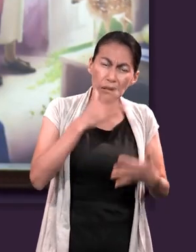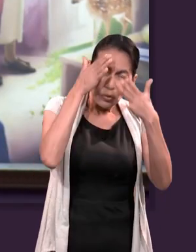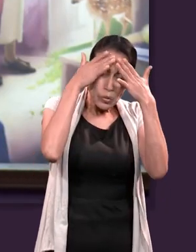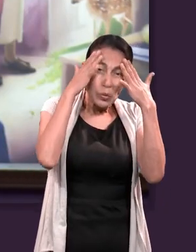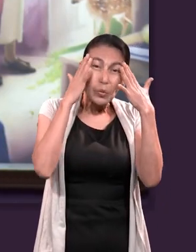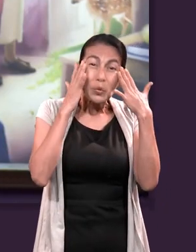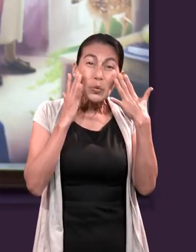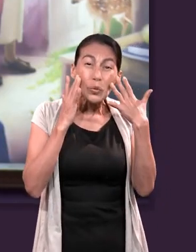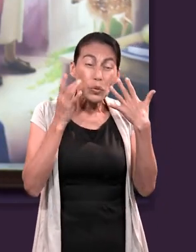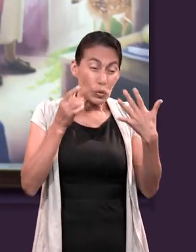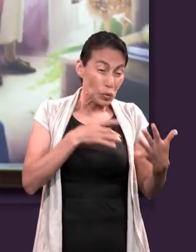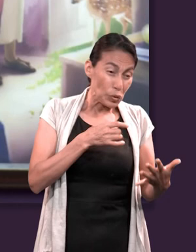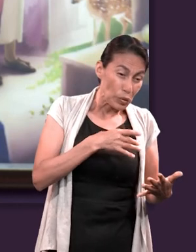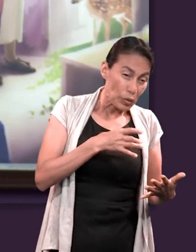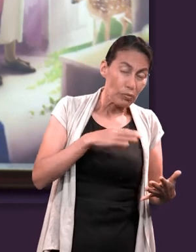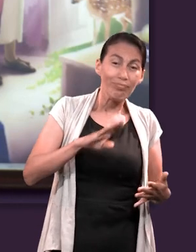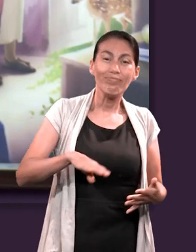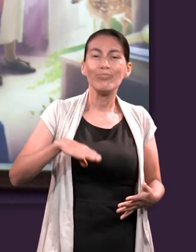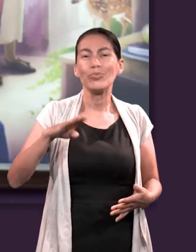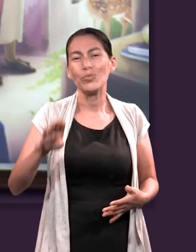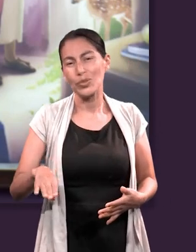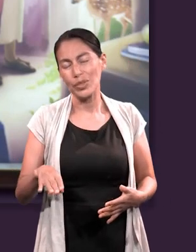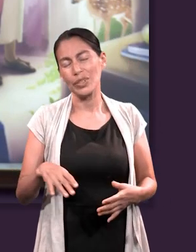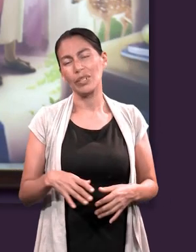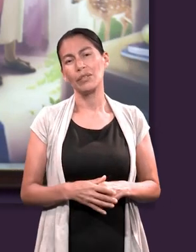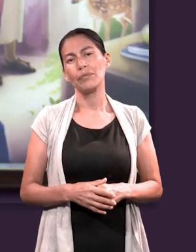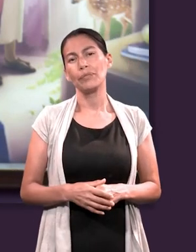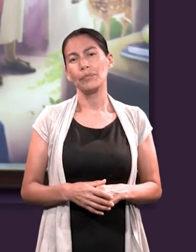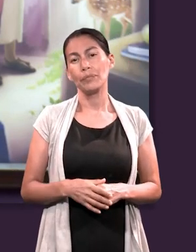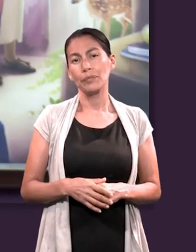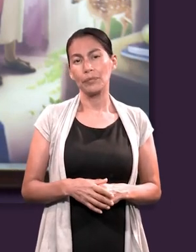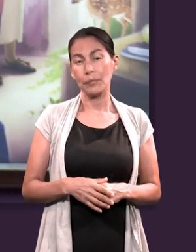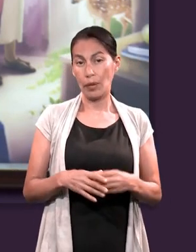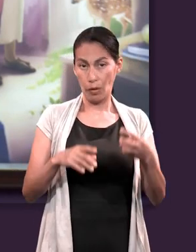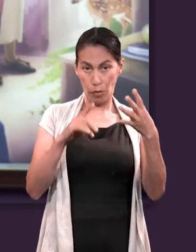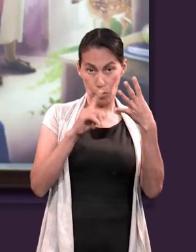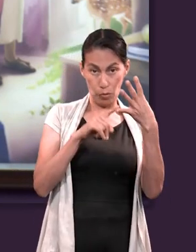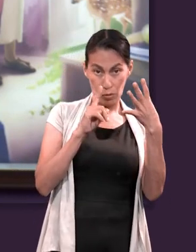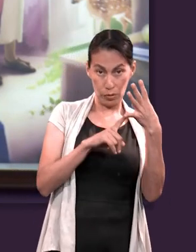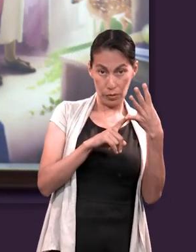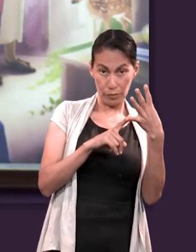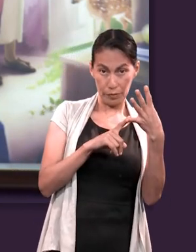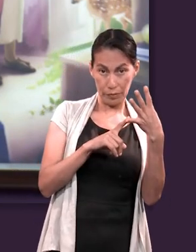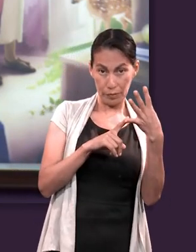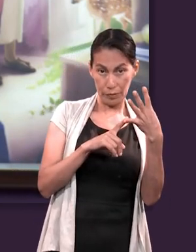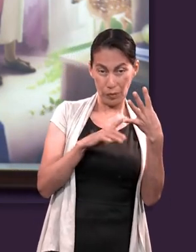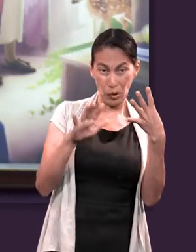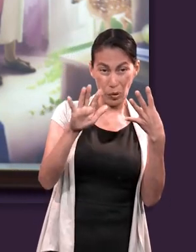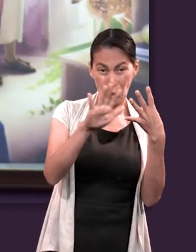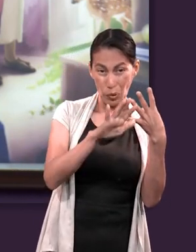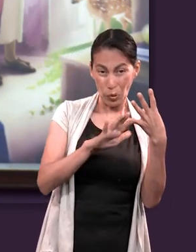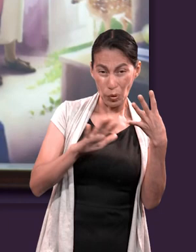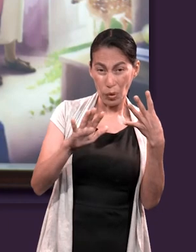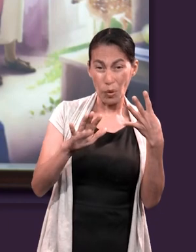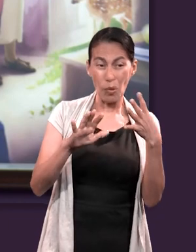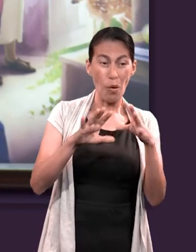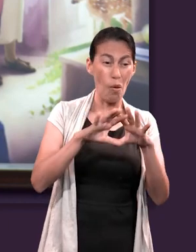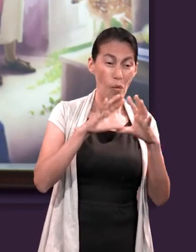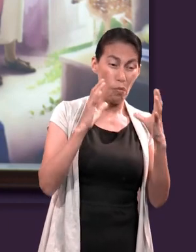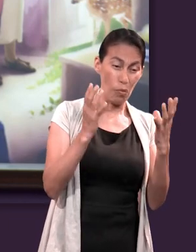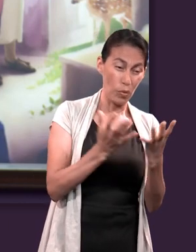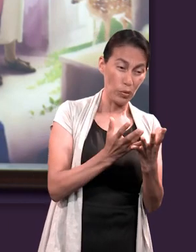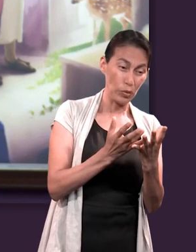sentirían dolor y finalmente morirían. Y la cuarta y última, desde una perspectiva ecológica,